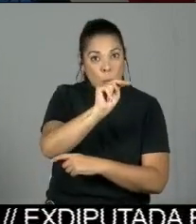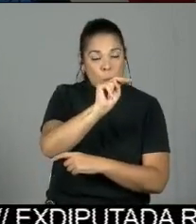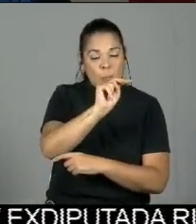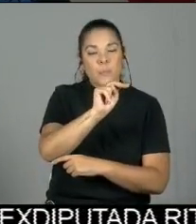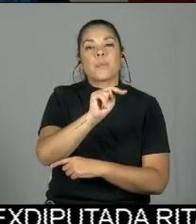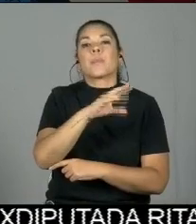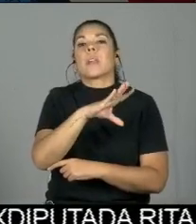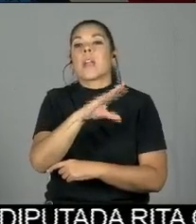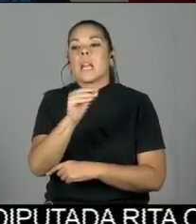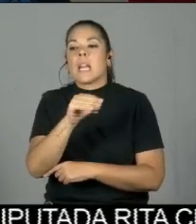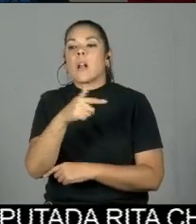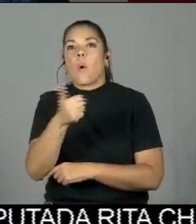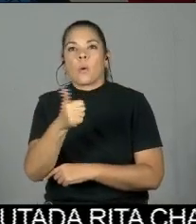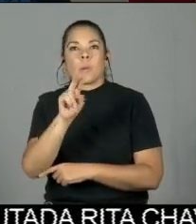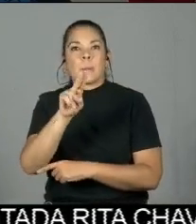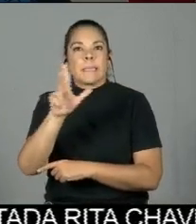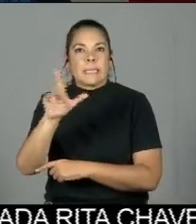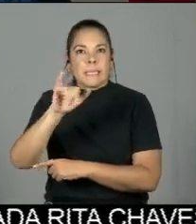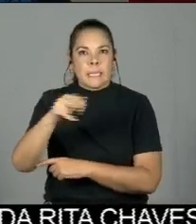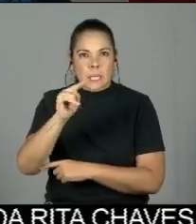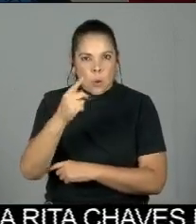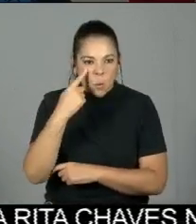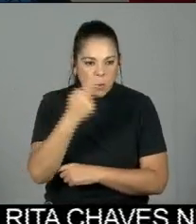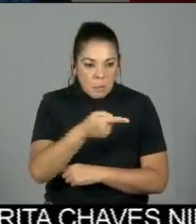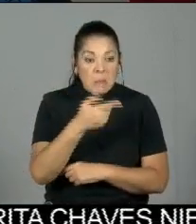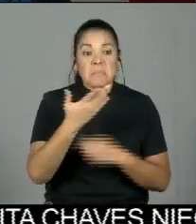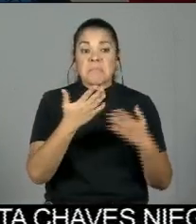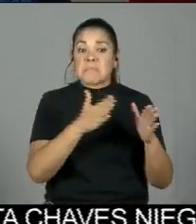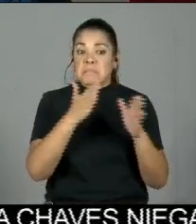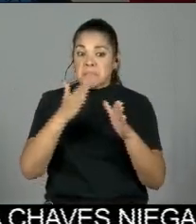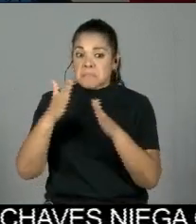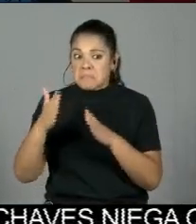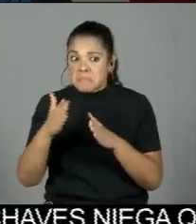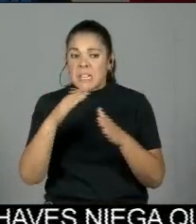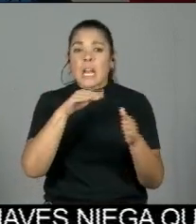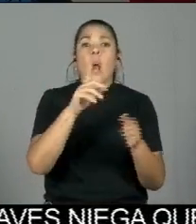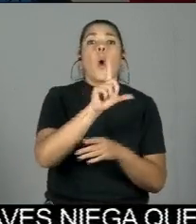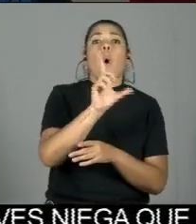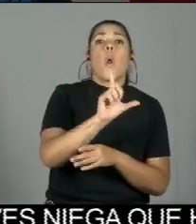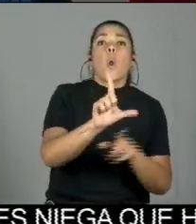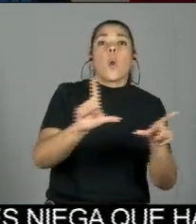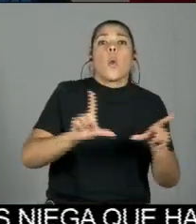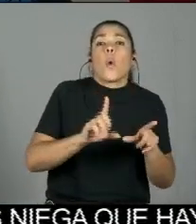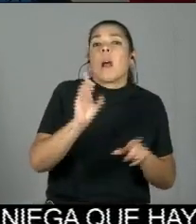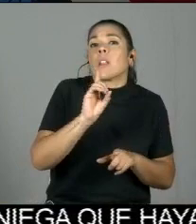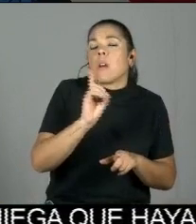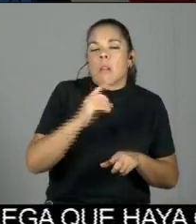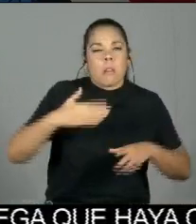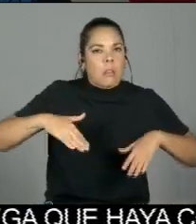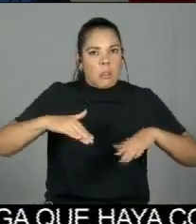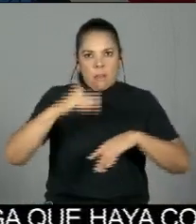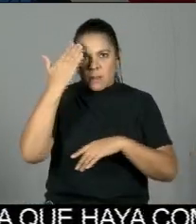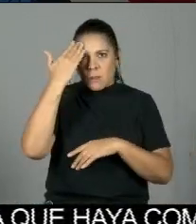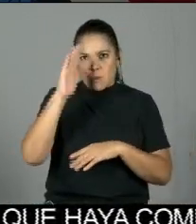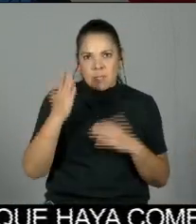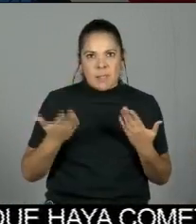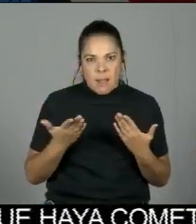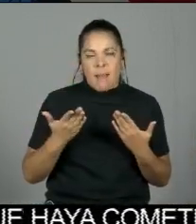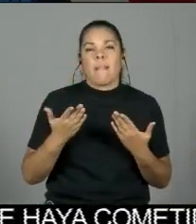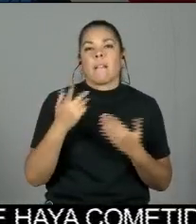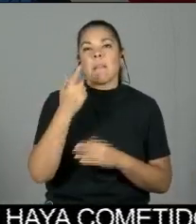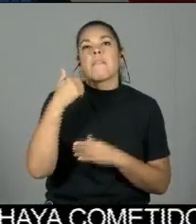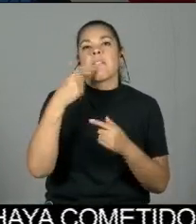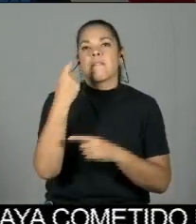todavía están en esa parte de organización de ver si se concentrarán en un sitio o si estarán en los diferentes centros